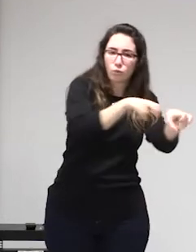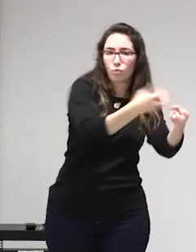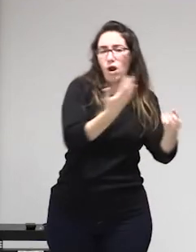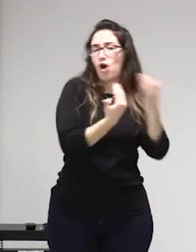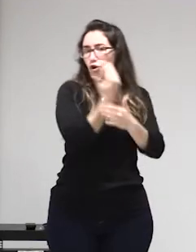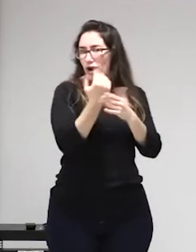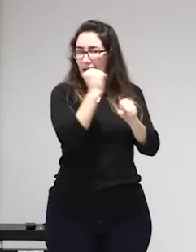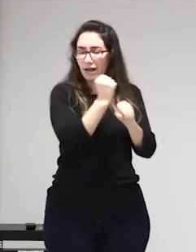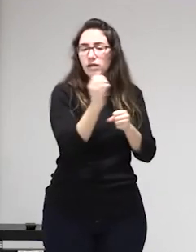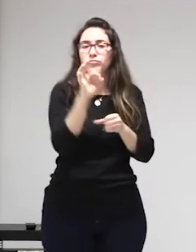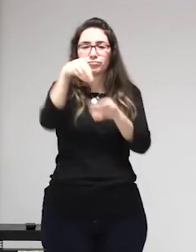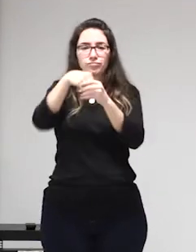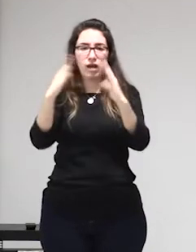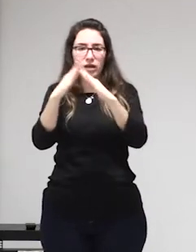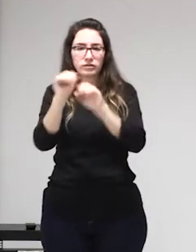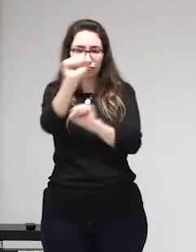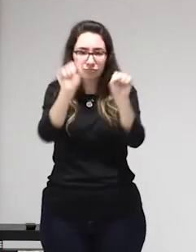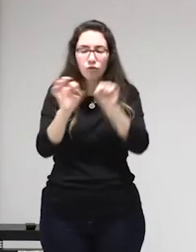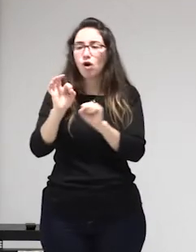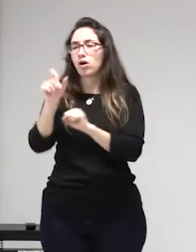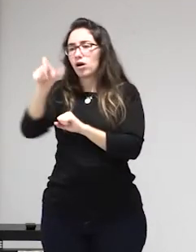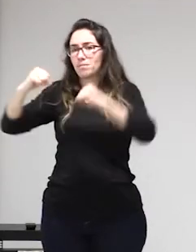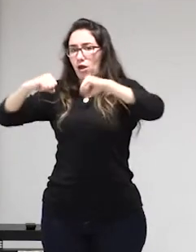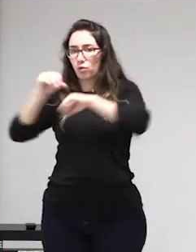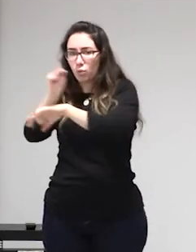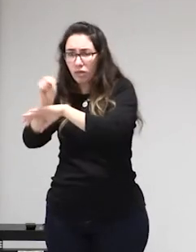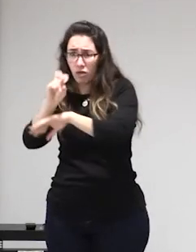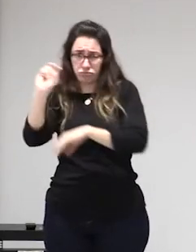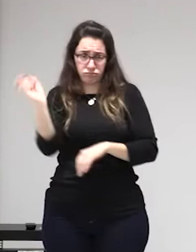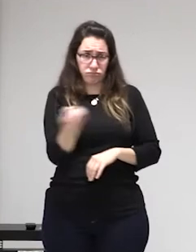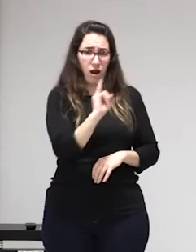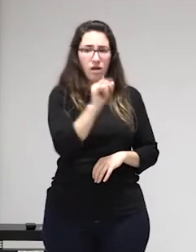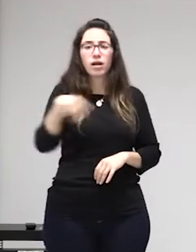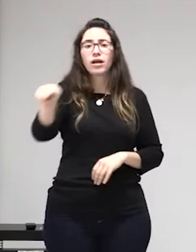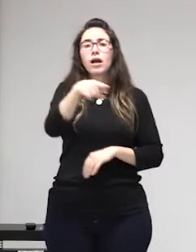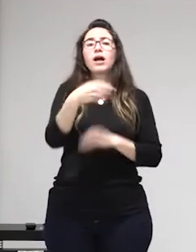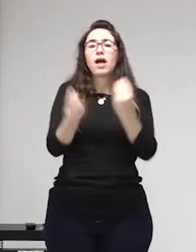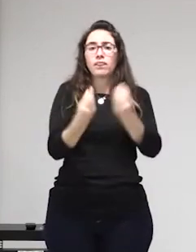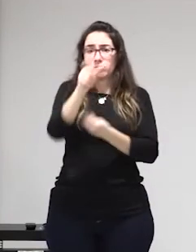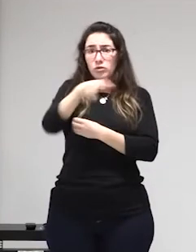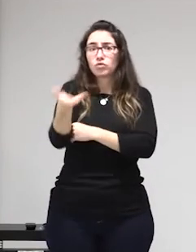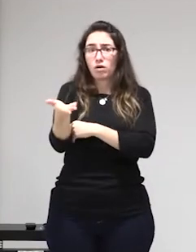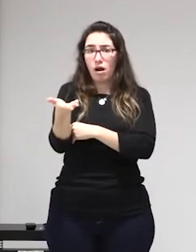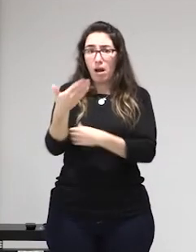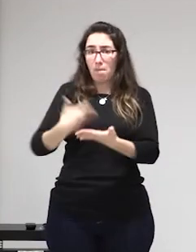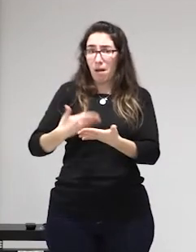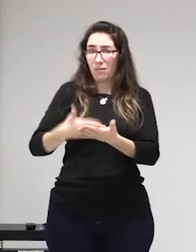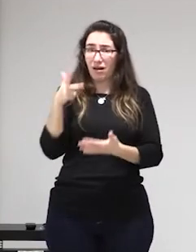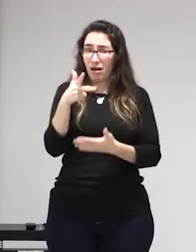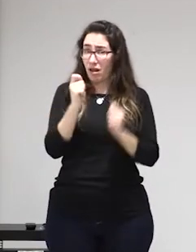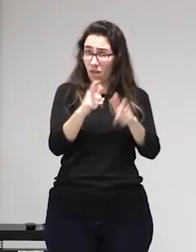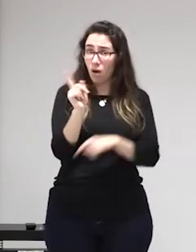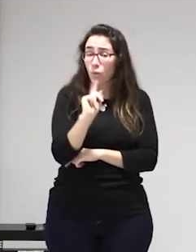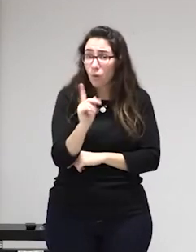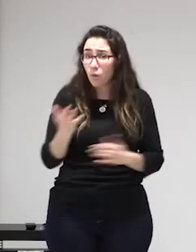el ministro de igualdad nos está diciendo que cualquier prostituta en situación irregular va a acceder a sus papeles así hombre a mí sinceramente me